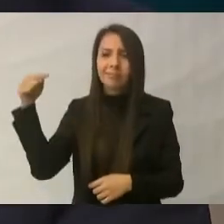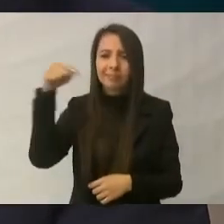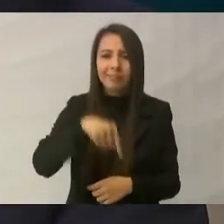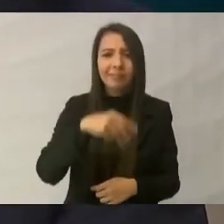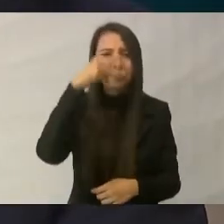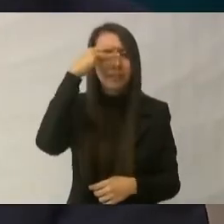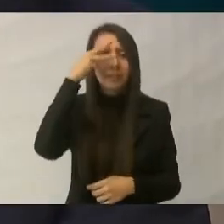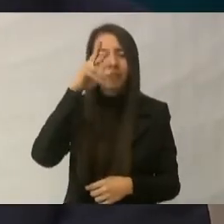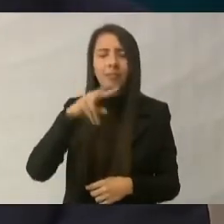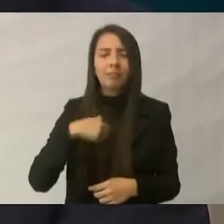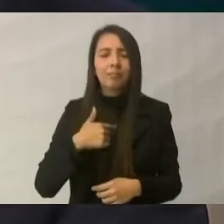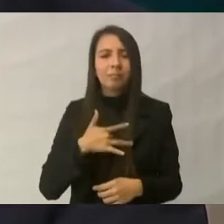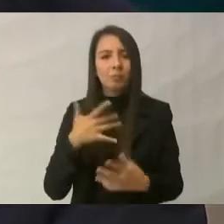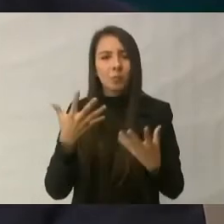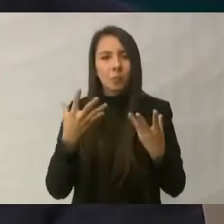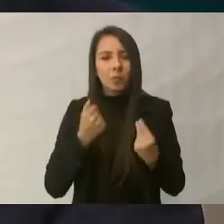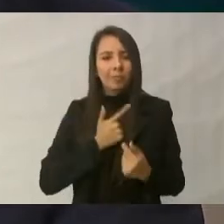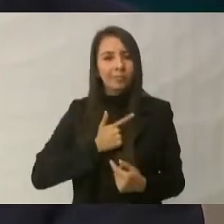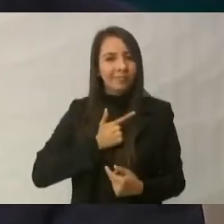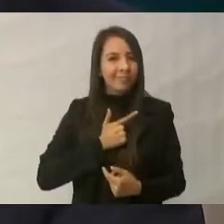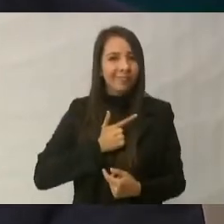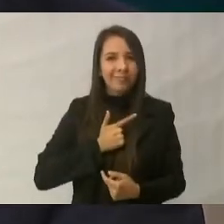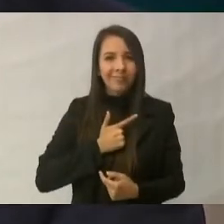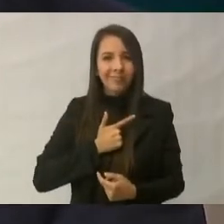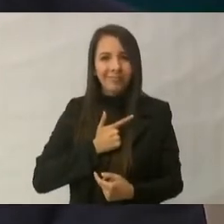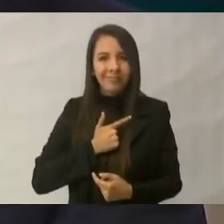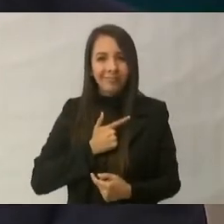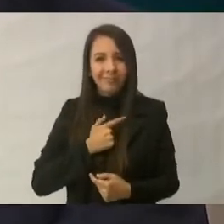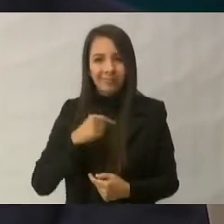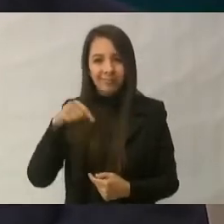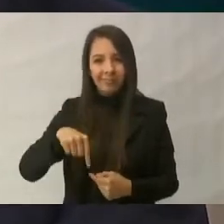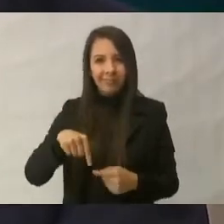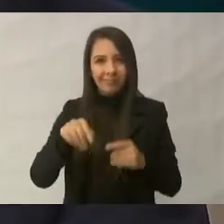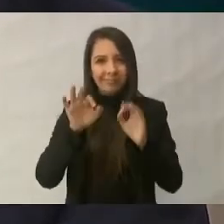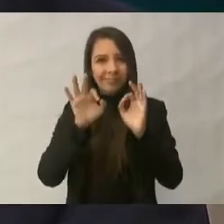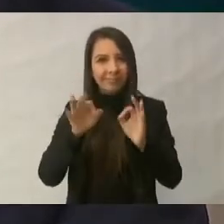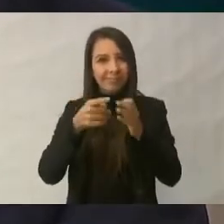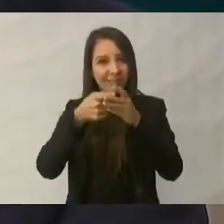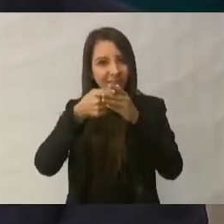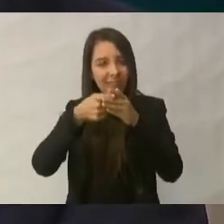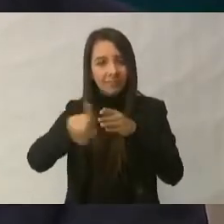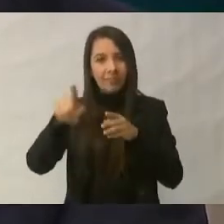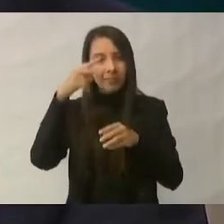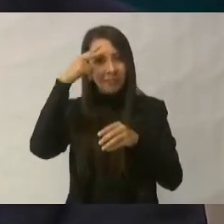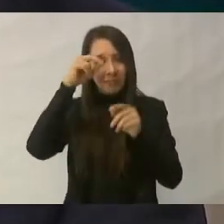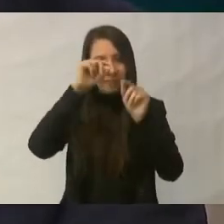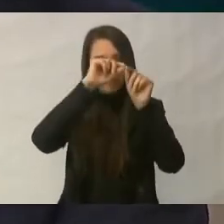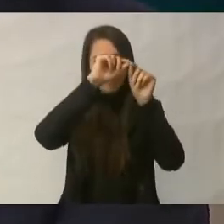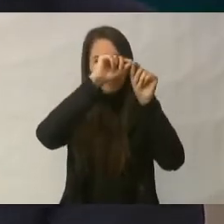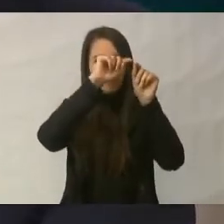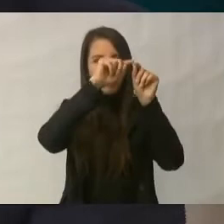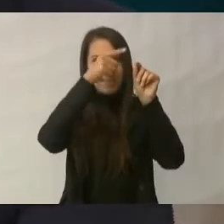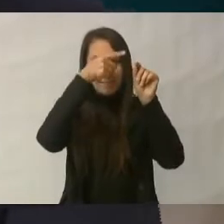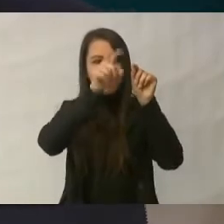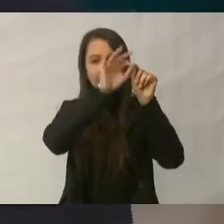aquí donde comienza nuestra patria vamos a seguir